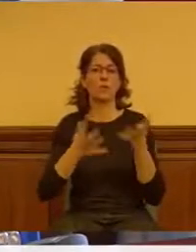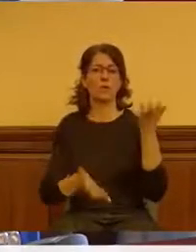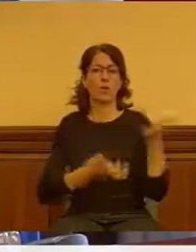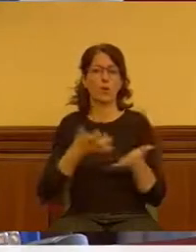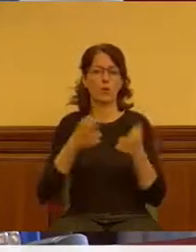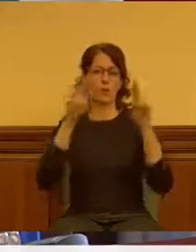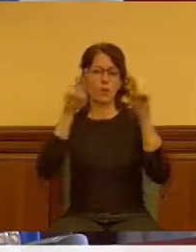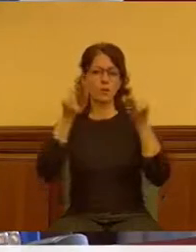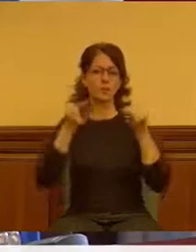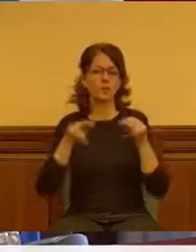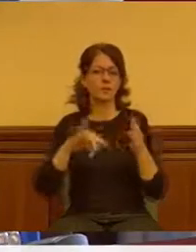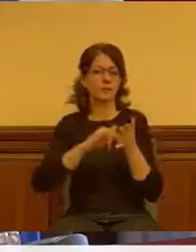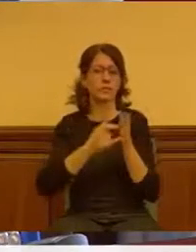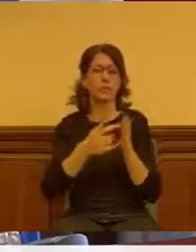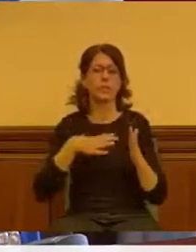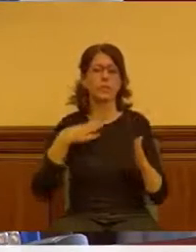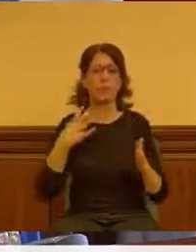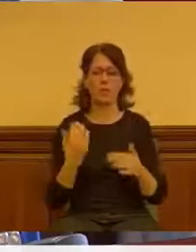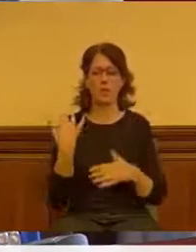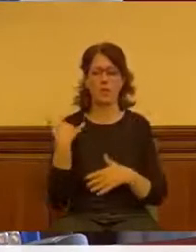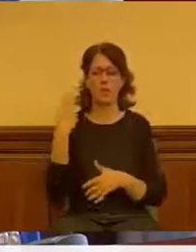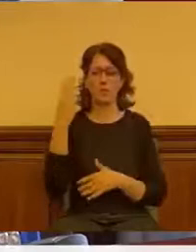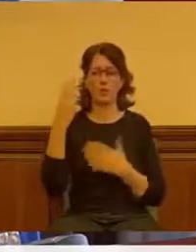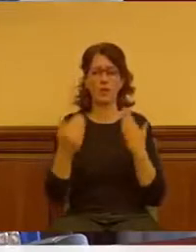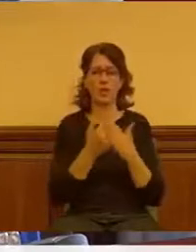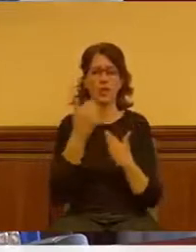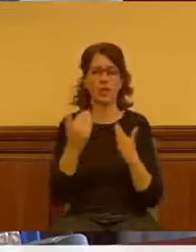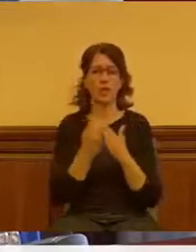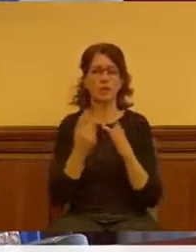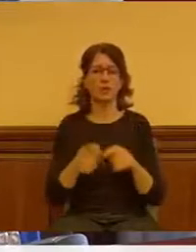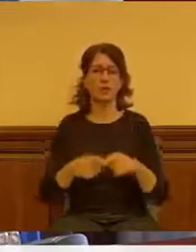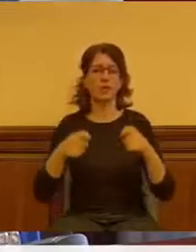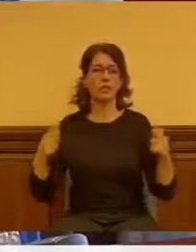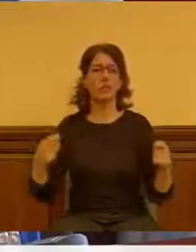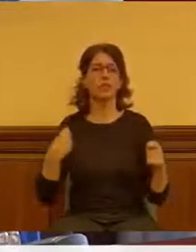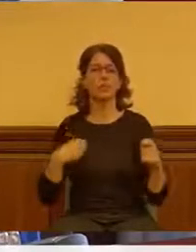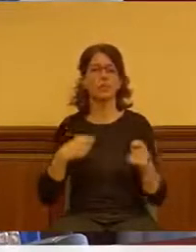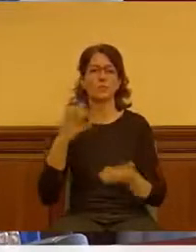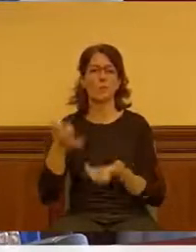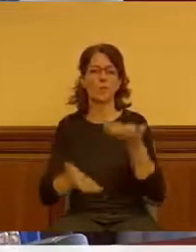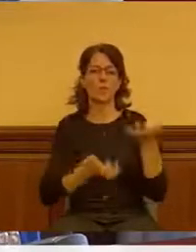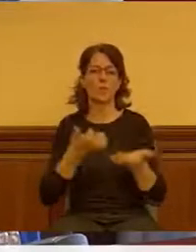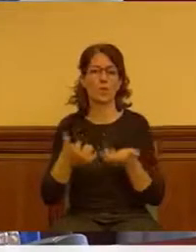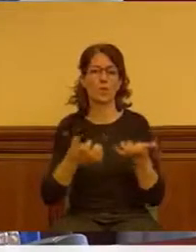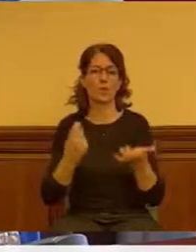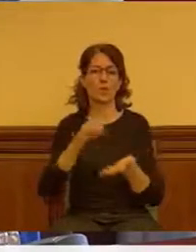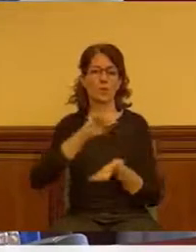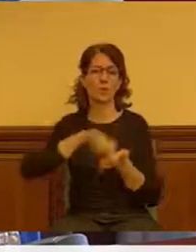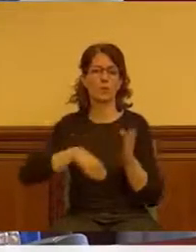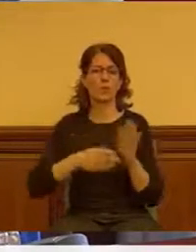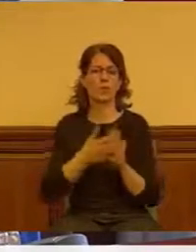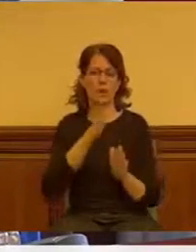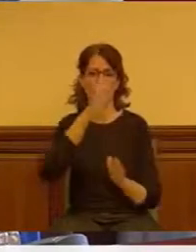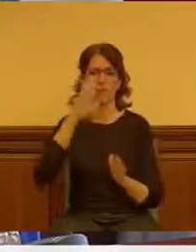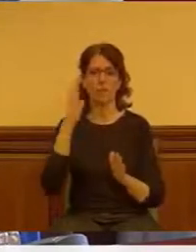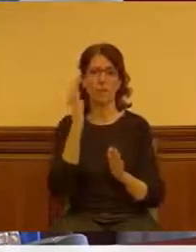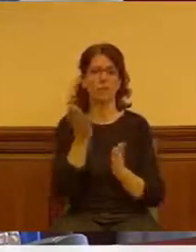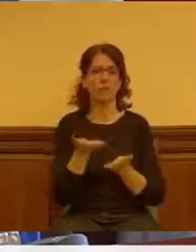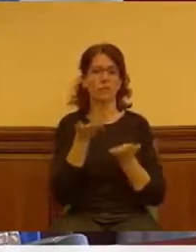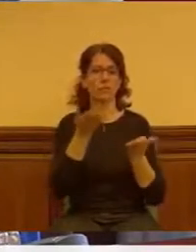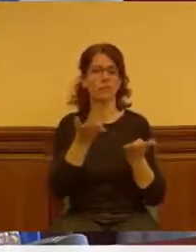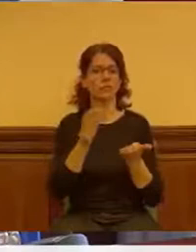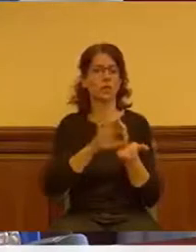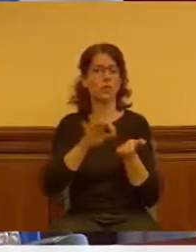Hace unos días aprobamos en Móstoles Desarrollo la ampliación del objeto social para que se pudiera prestar de forma directa servicios externalizados.